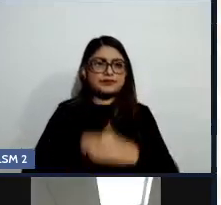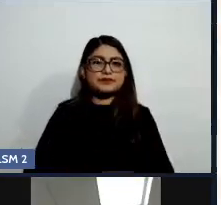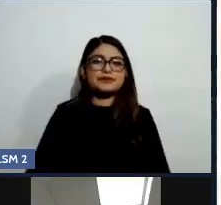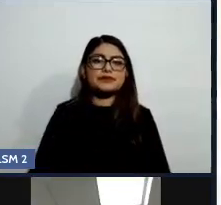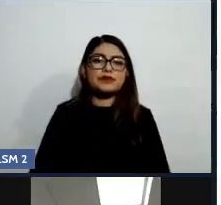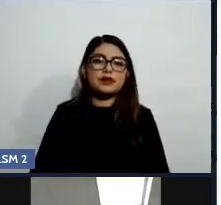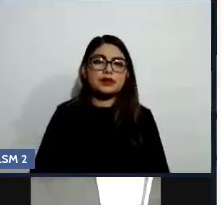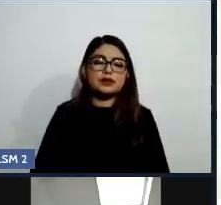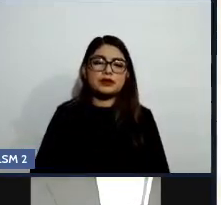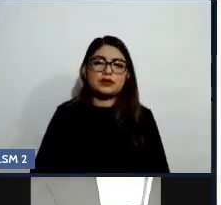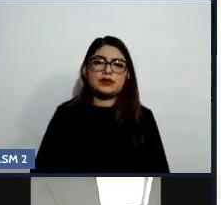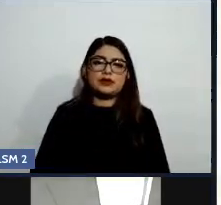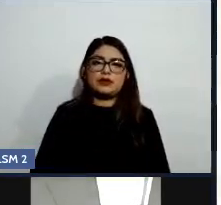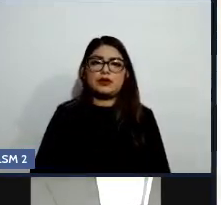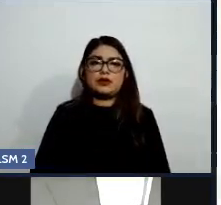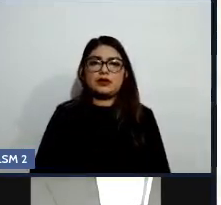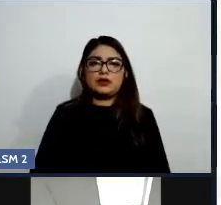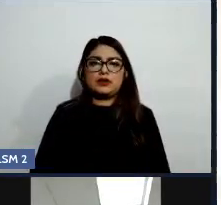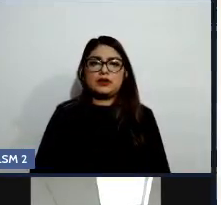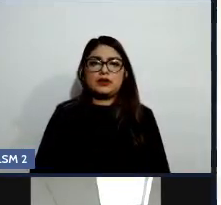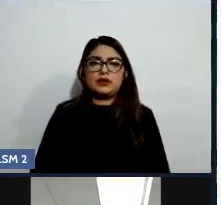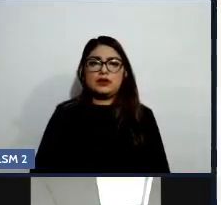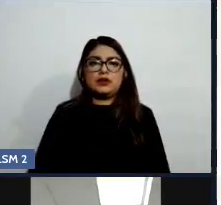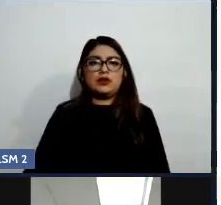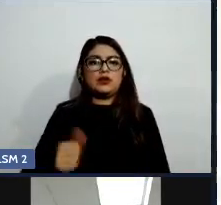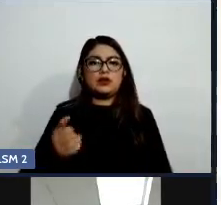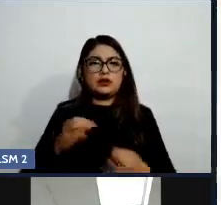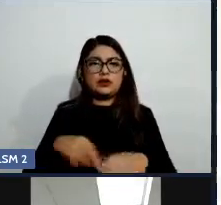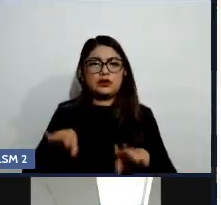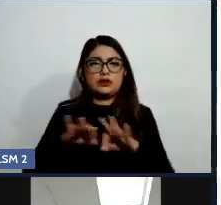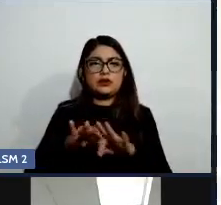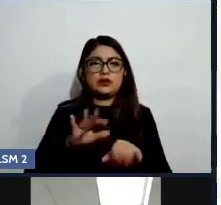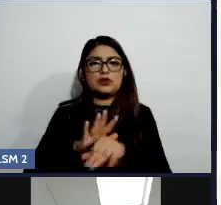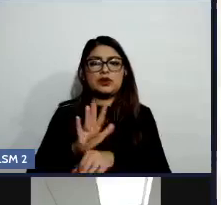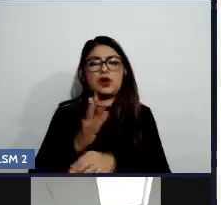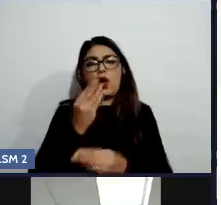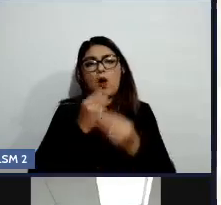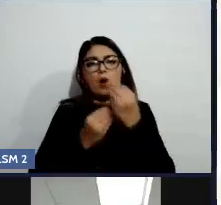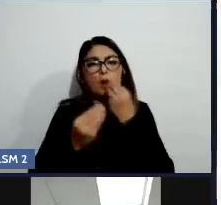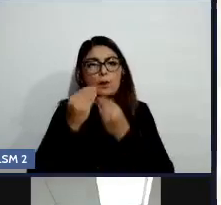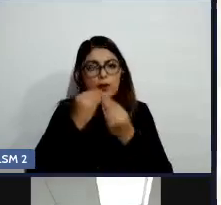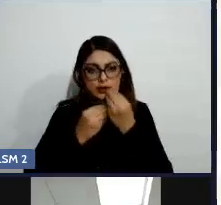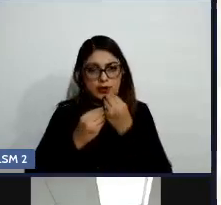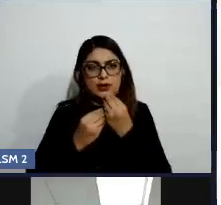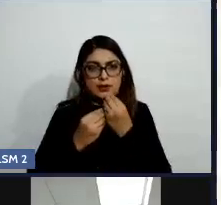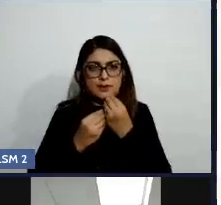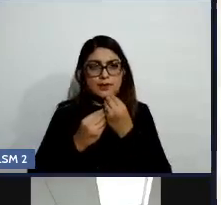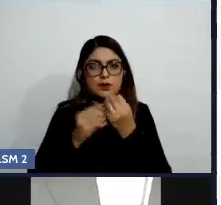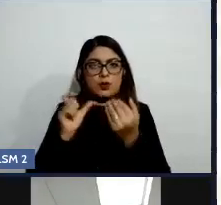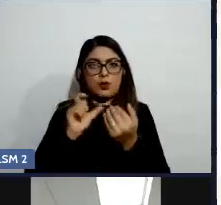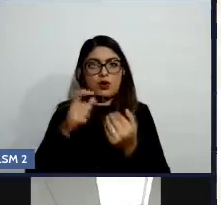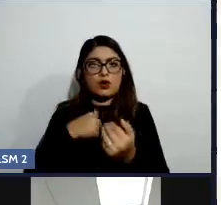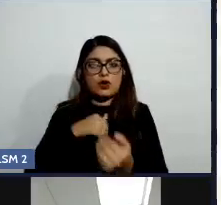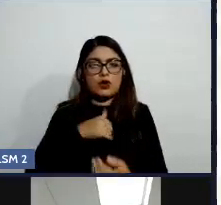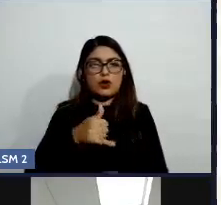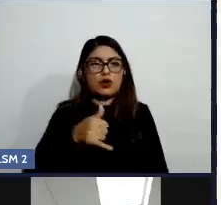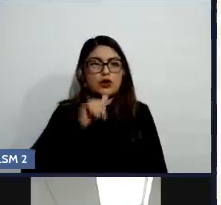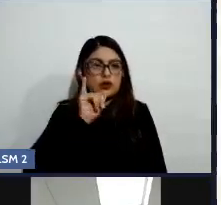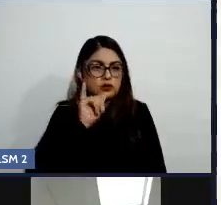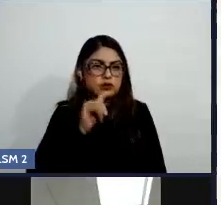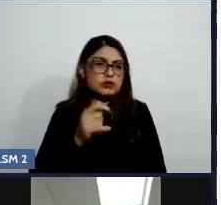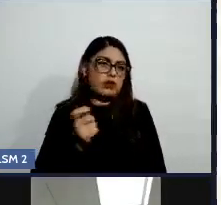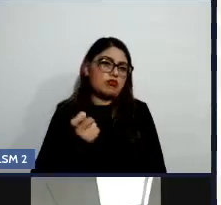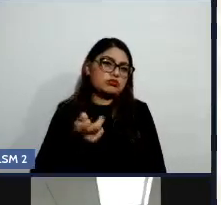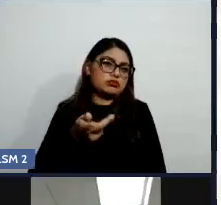Comer, ese es otro tip, esa es otra estrategia que nos va a ser útil cuando bebemos para evitar